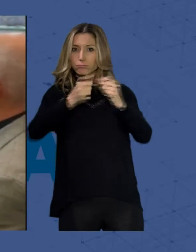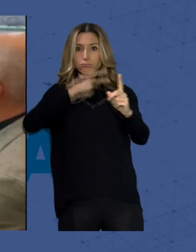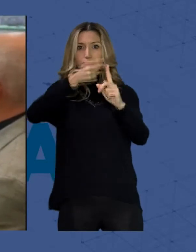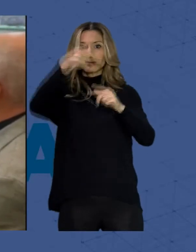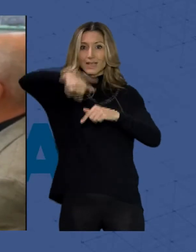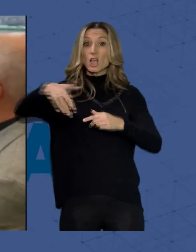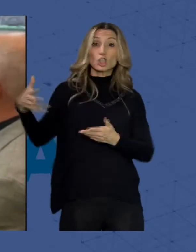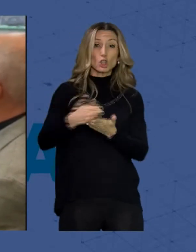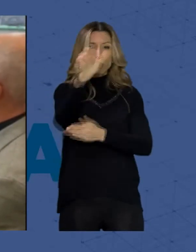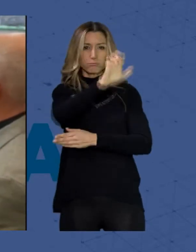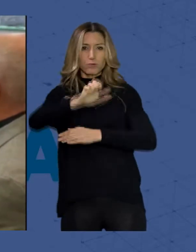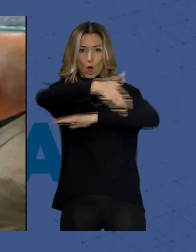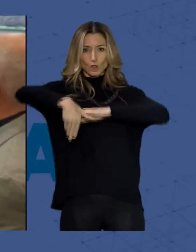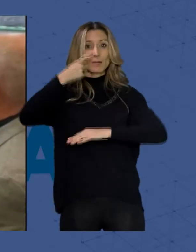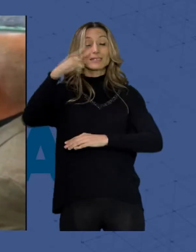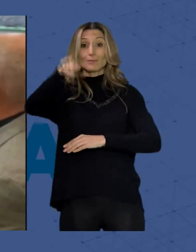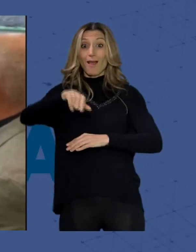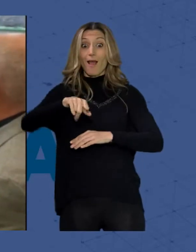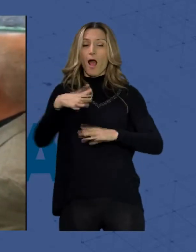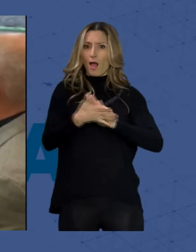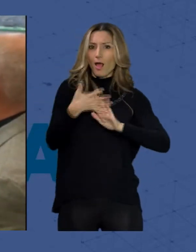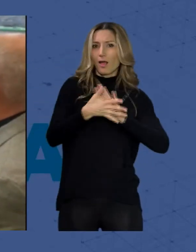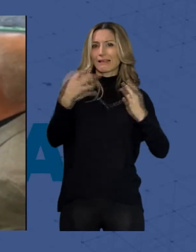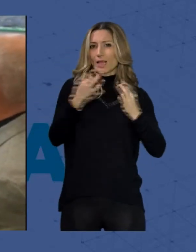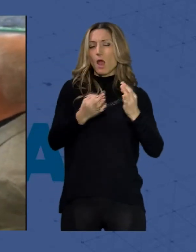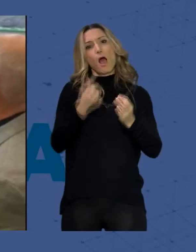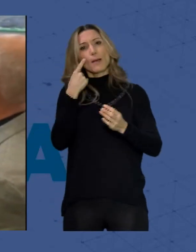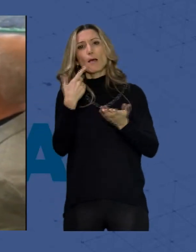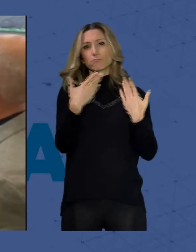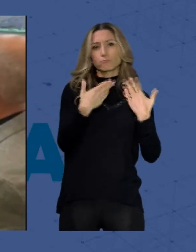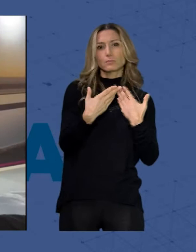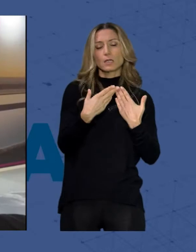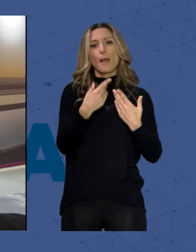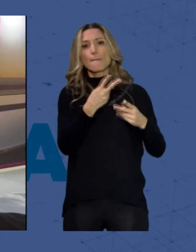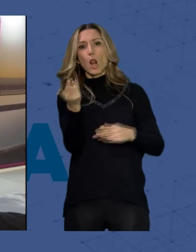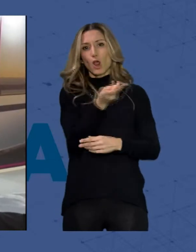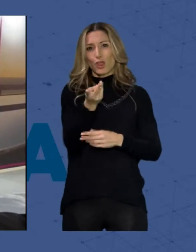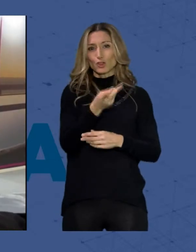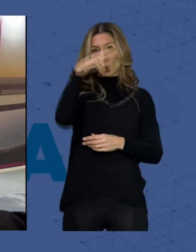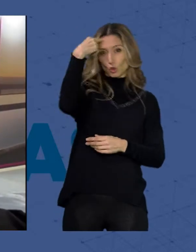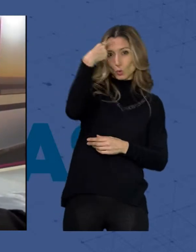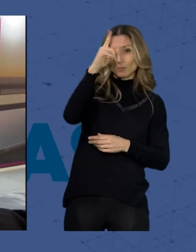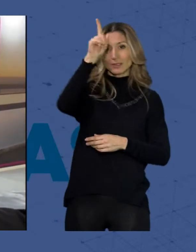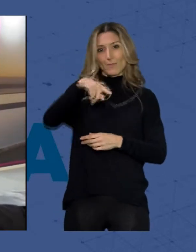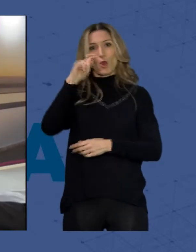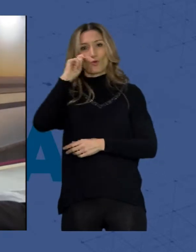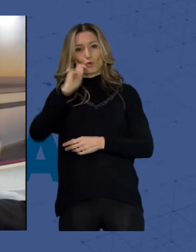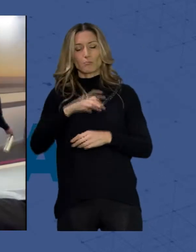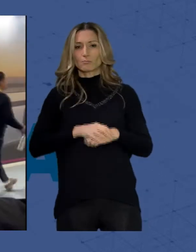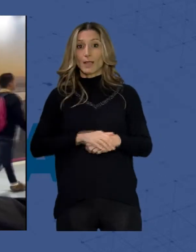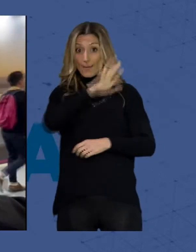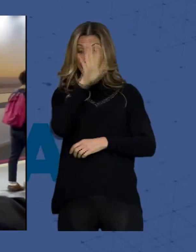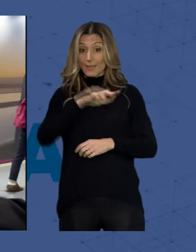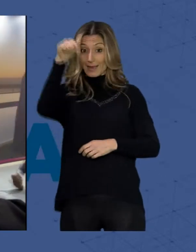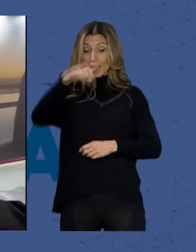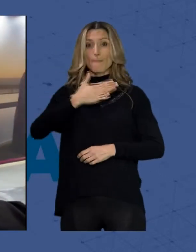Almería. Además, encima de la mesa está la nueva apuesta por el binomio turismo y cultura. Nos parece que el patrimonio de la provincia de Almería